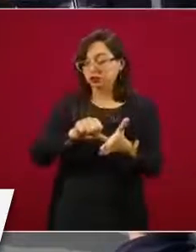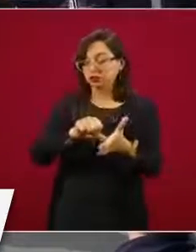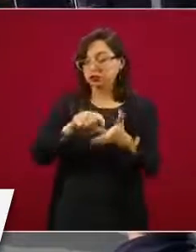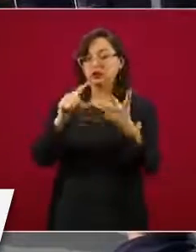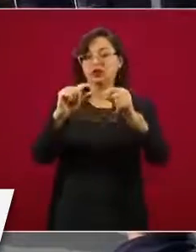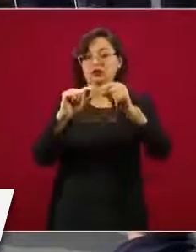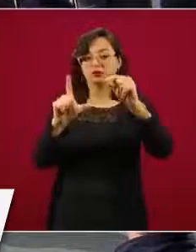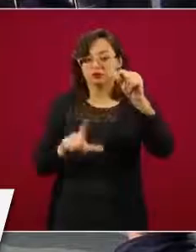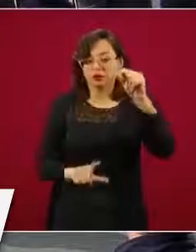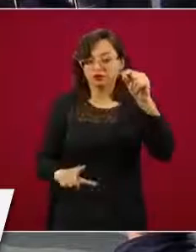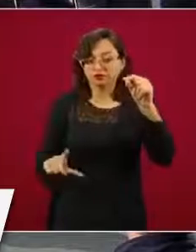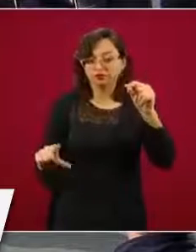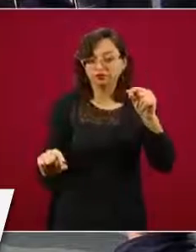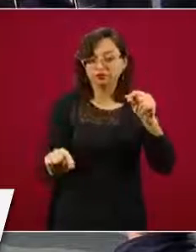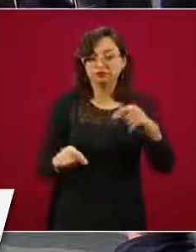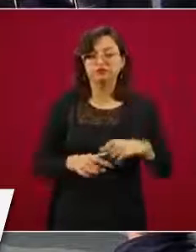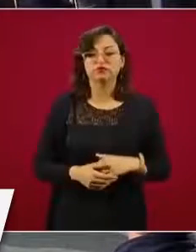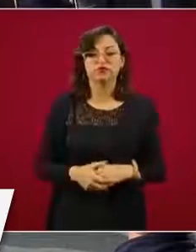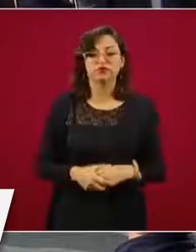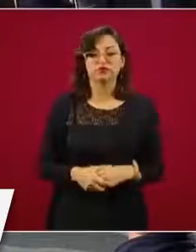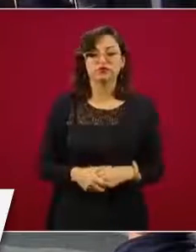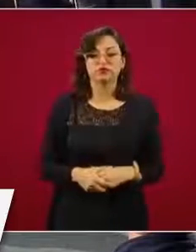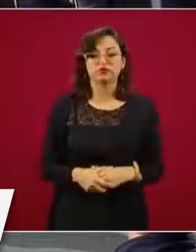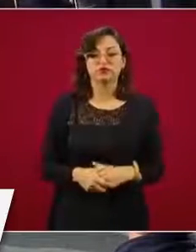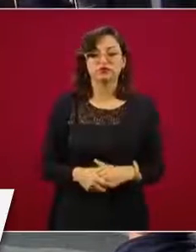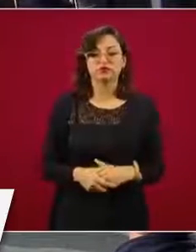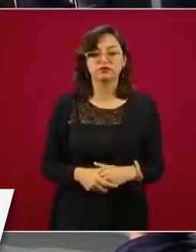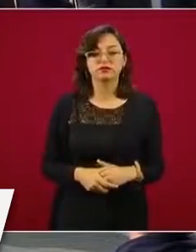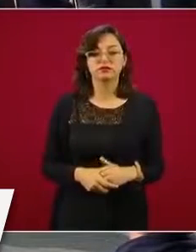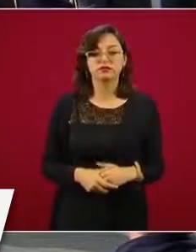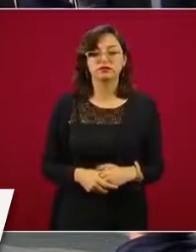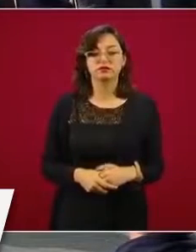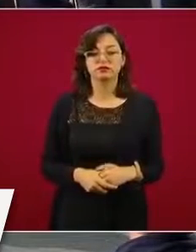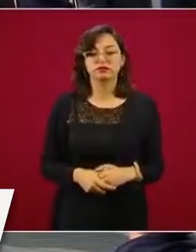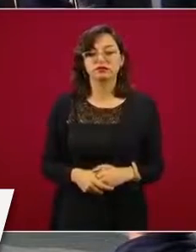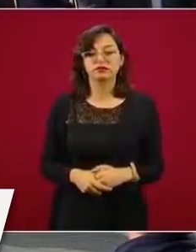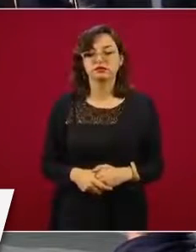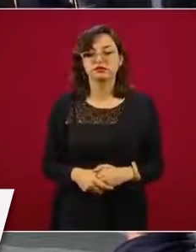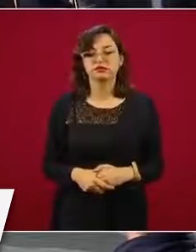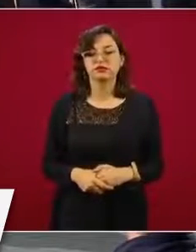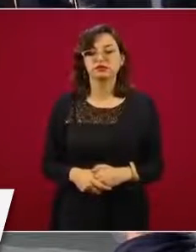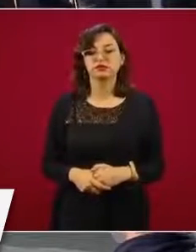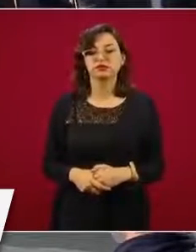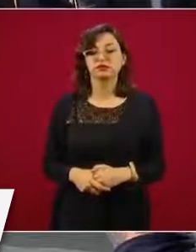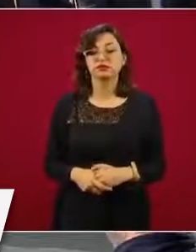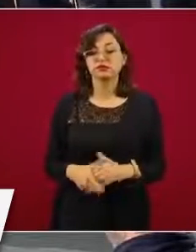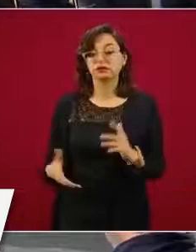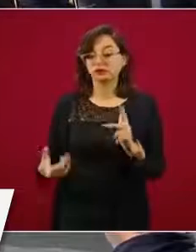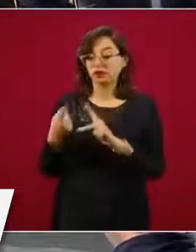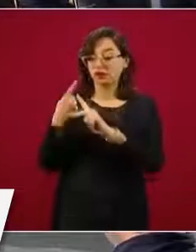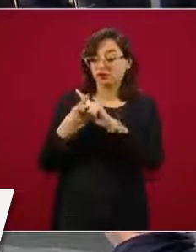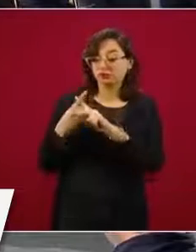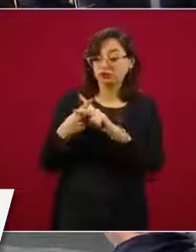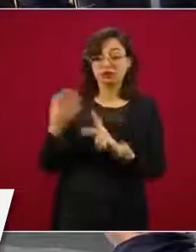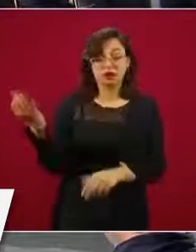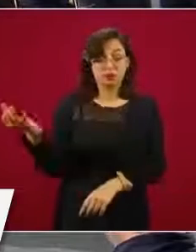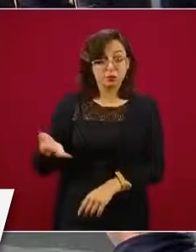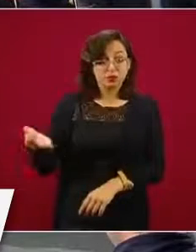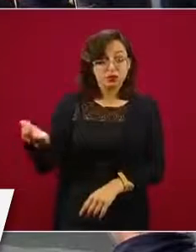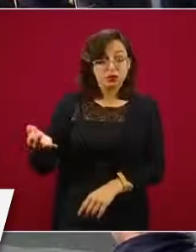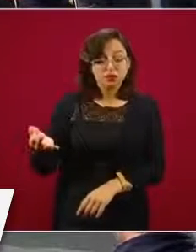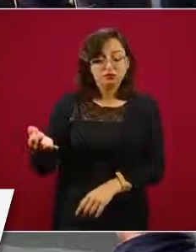resultan las proyecciones ya pronto